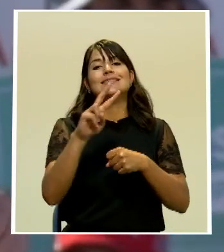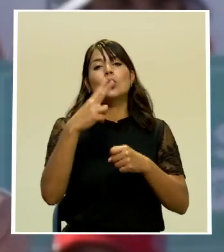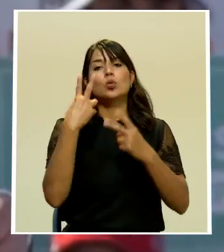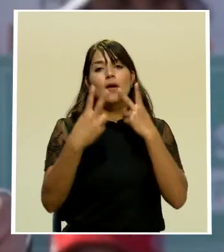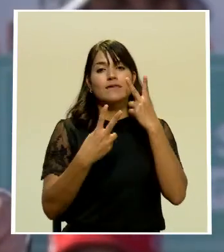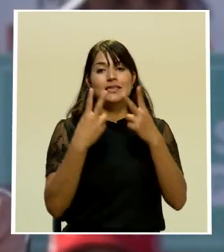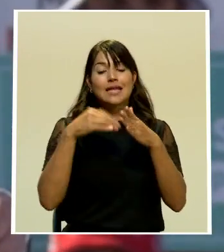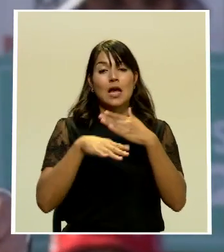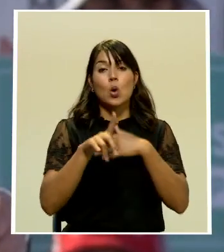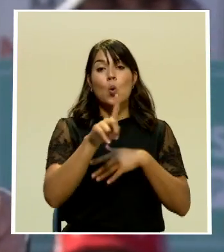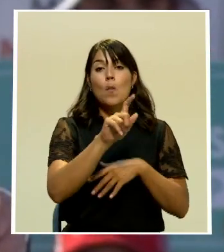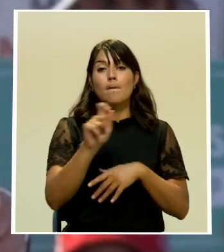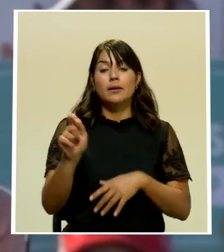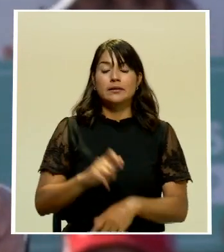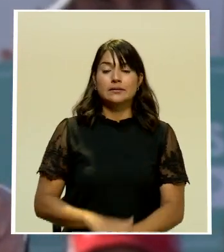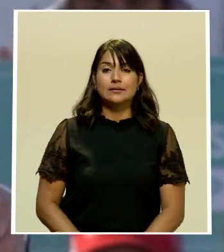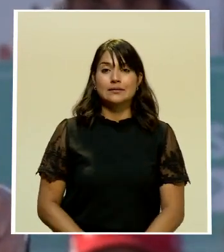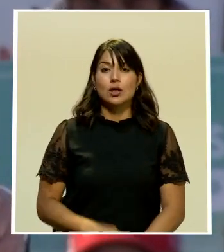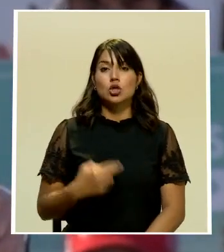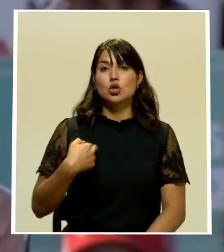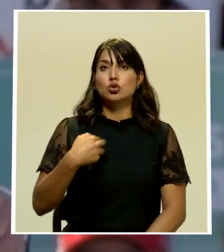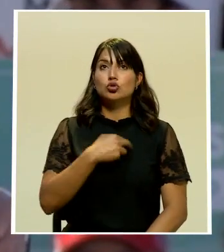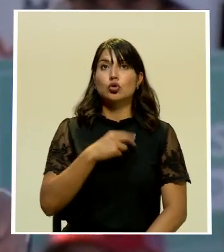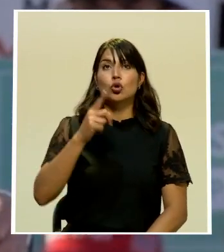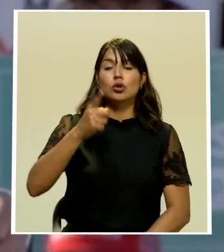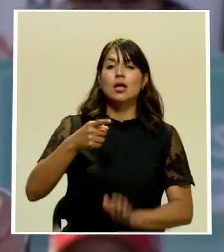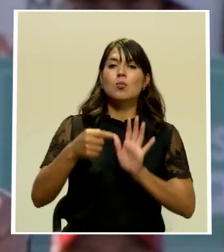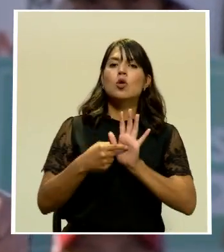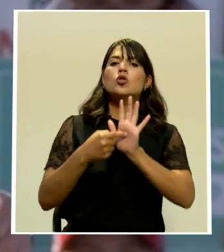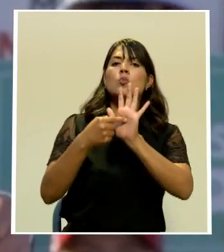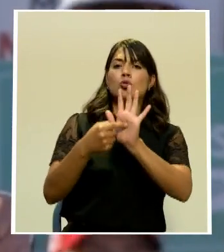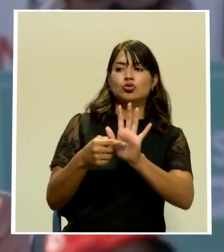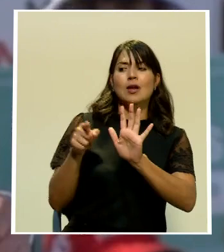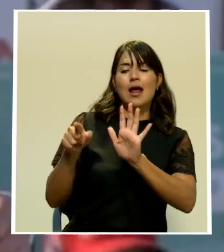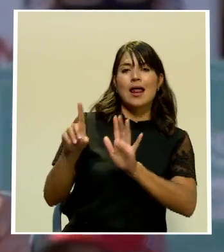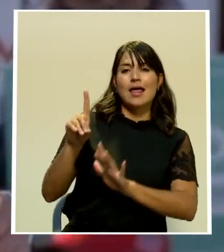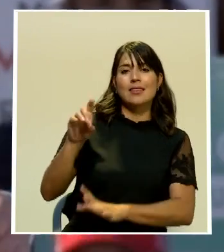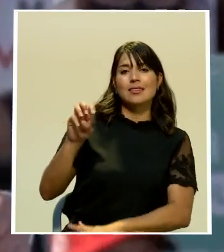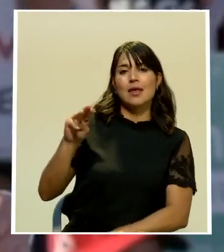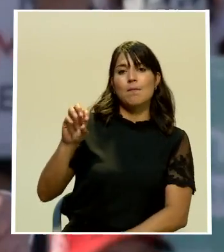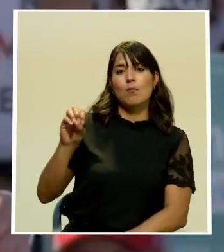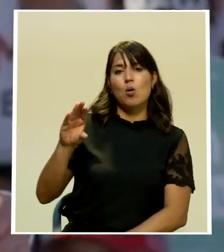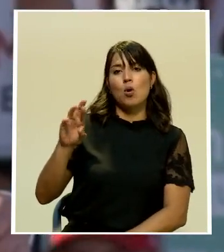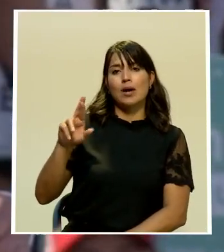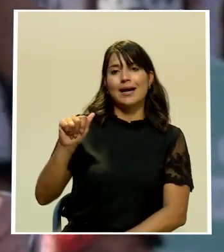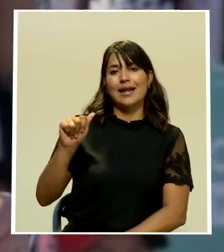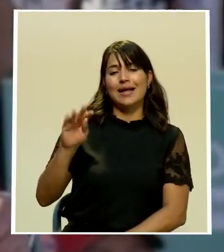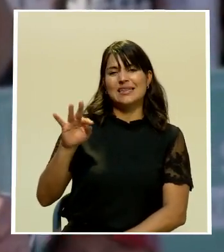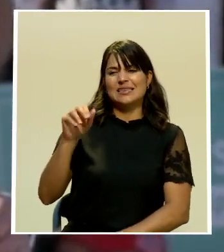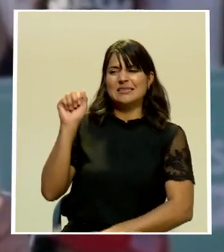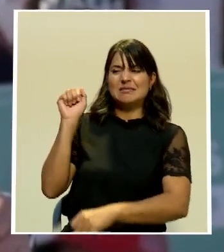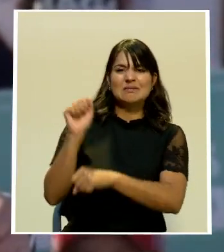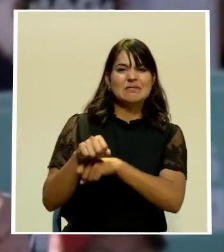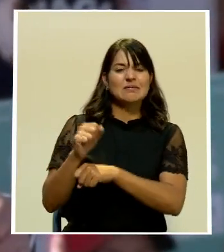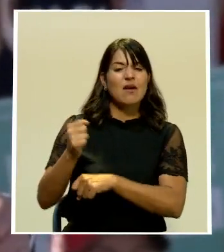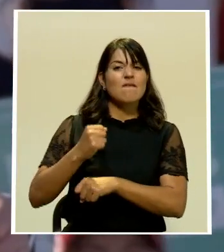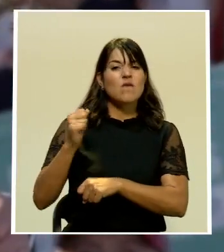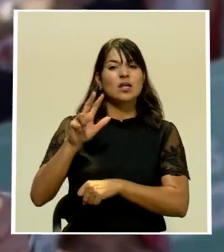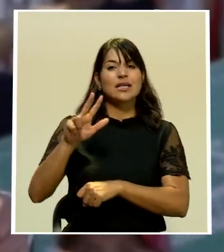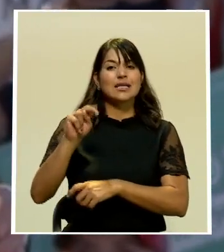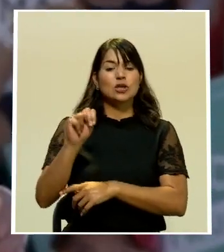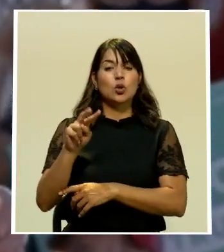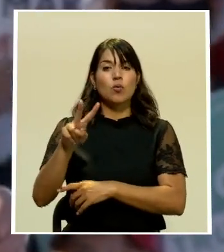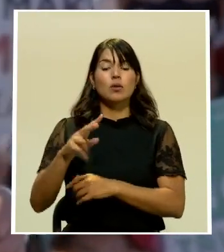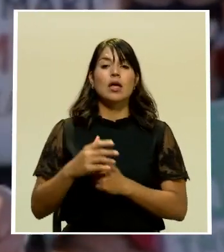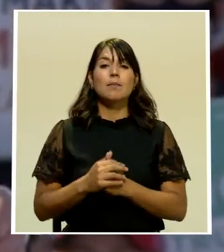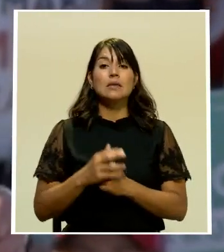que mostrarles a los demócratas una derrota atronadora el 3 de noviembre y si no sueno como el